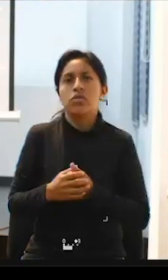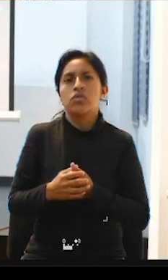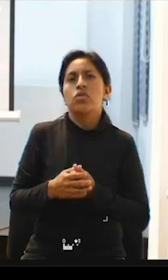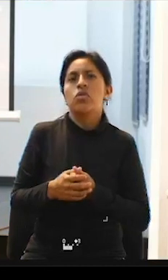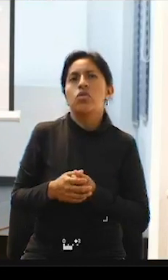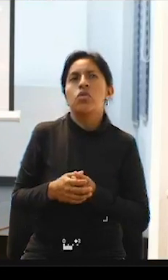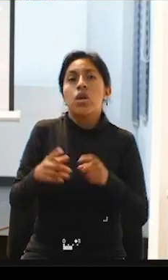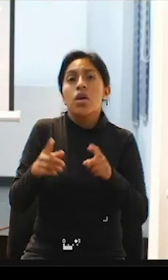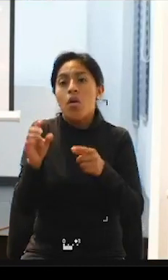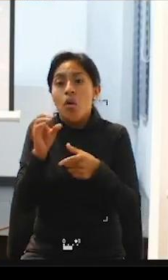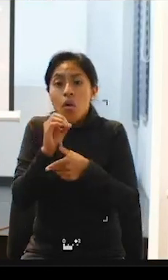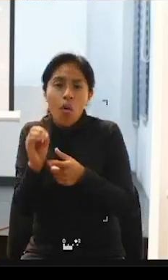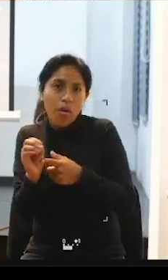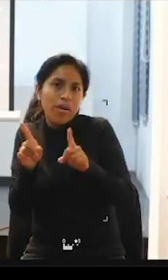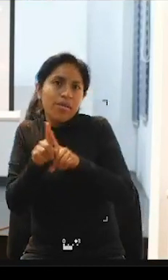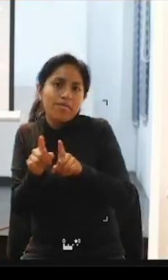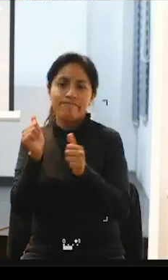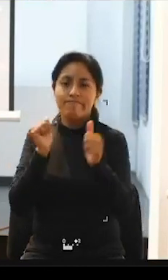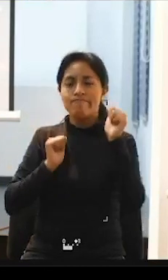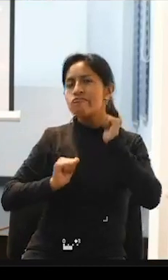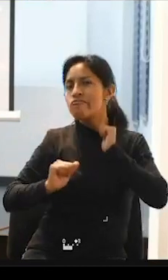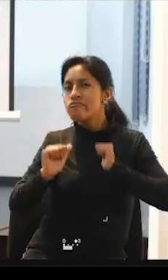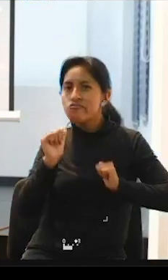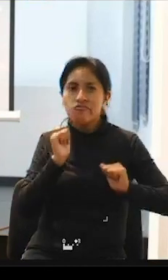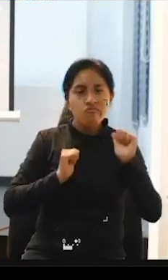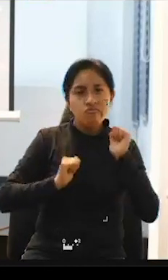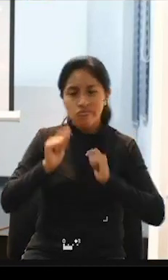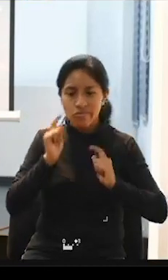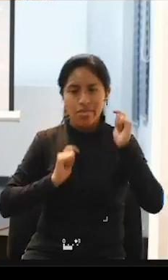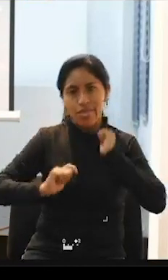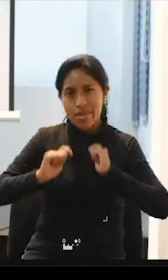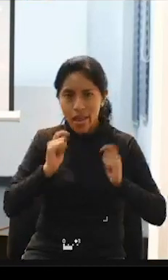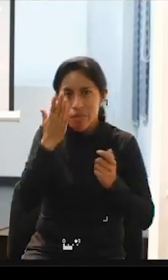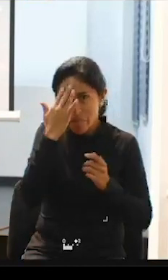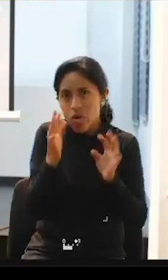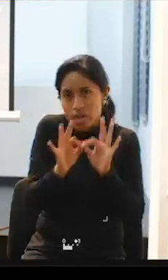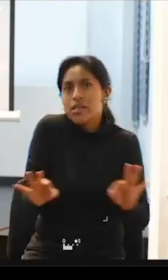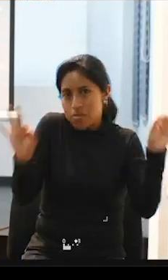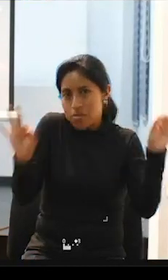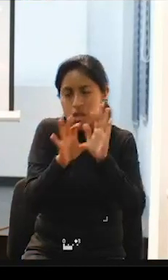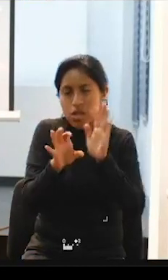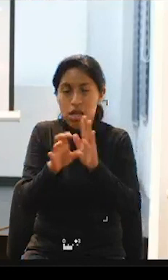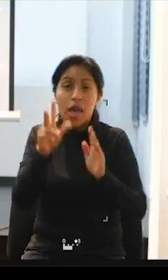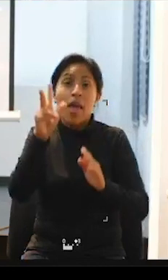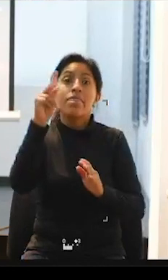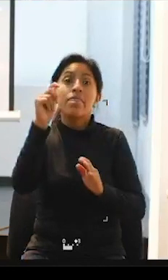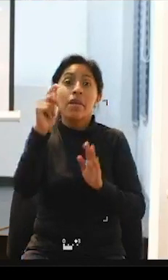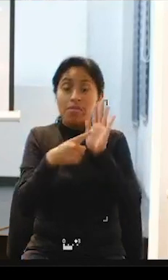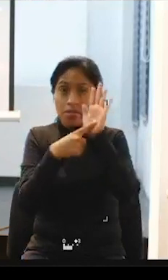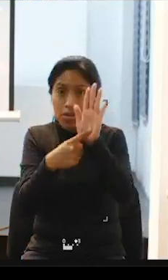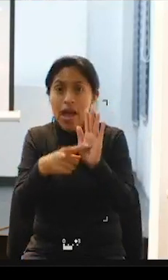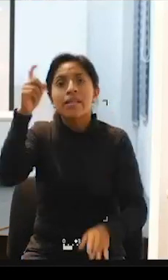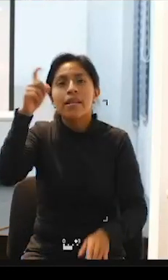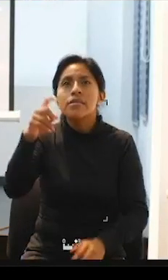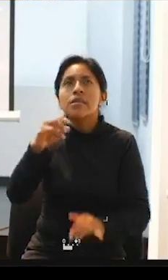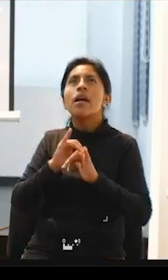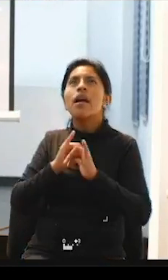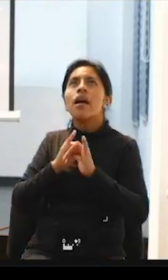actrices y de actores porque es muy importante lo que sale en la tele necesitamos referentes